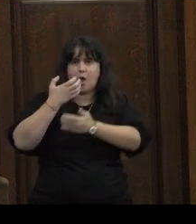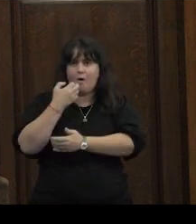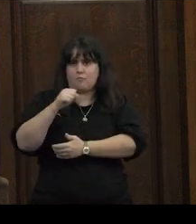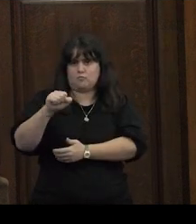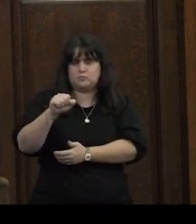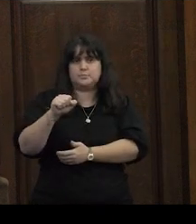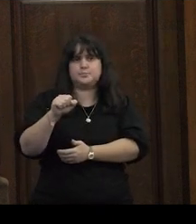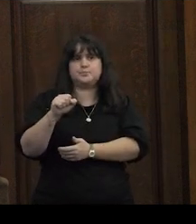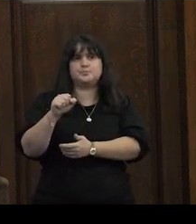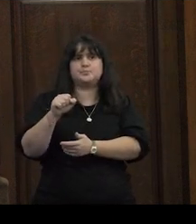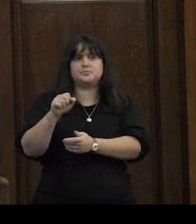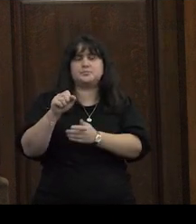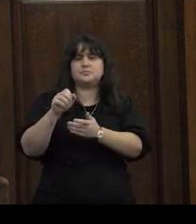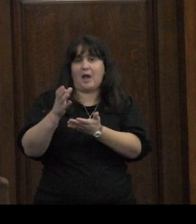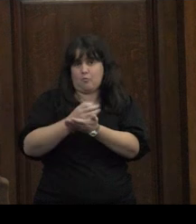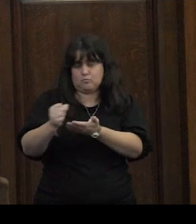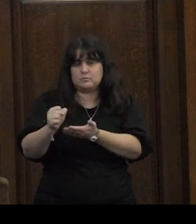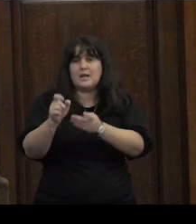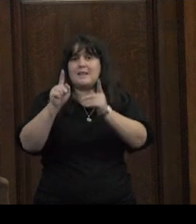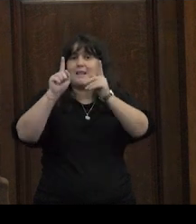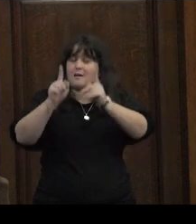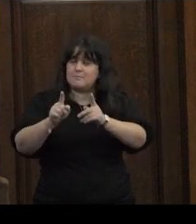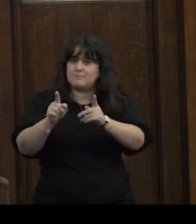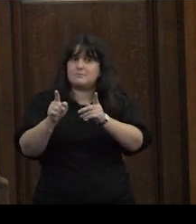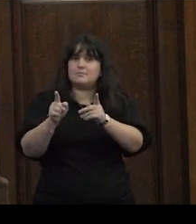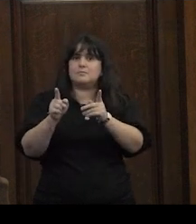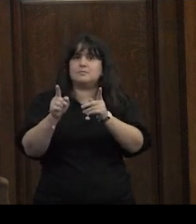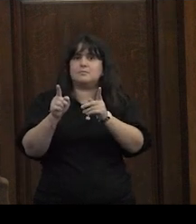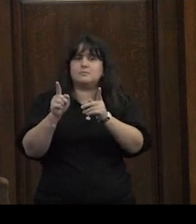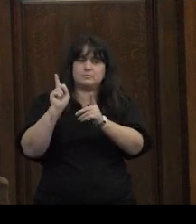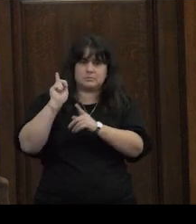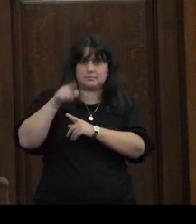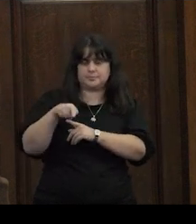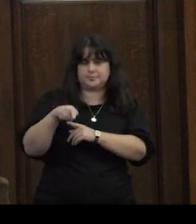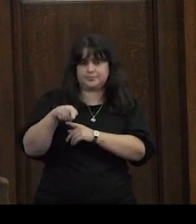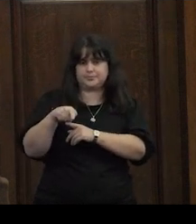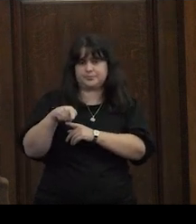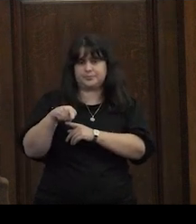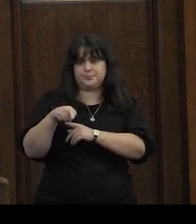abusos digo también se ha producido